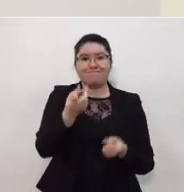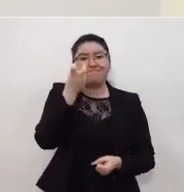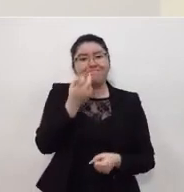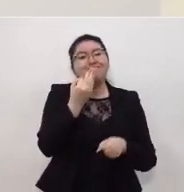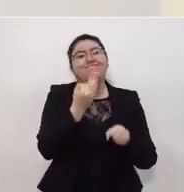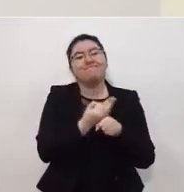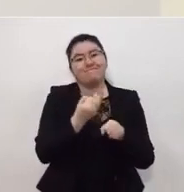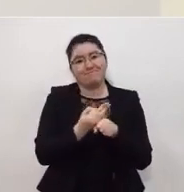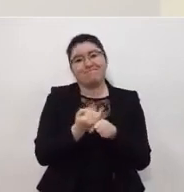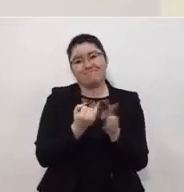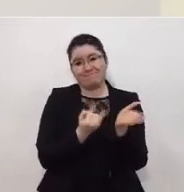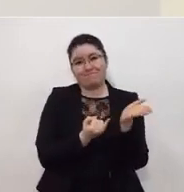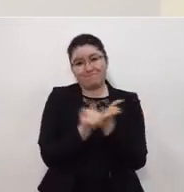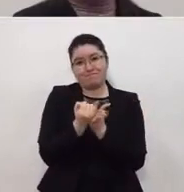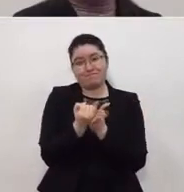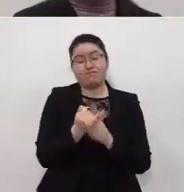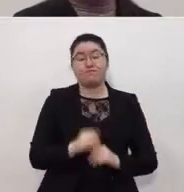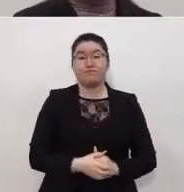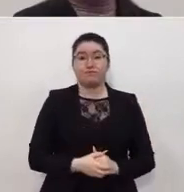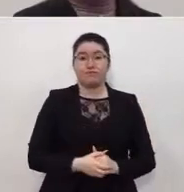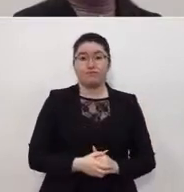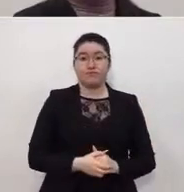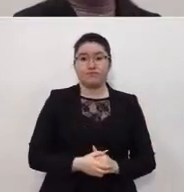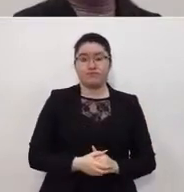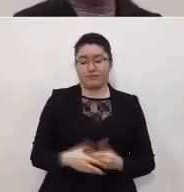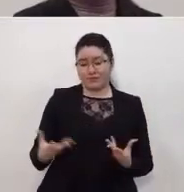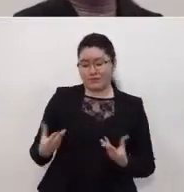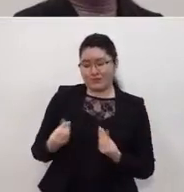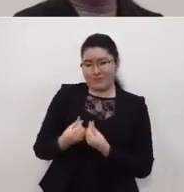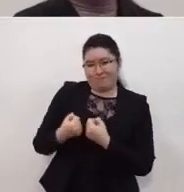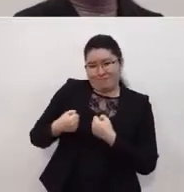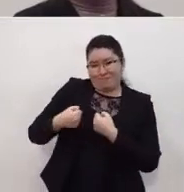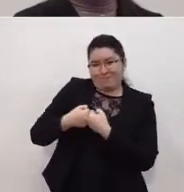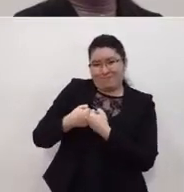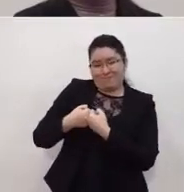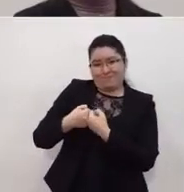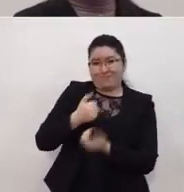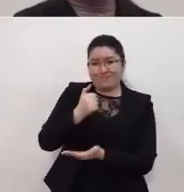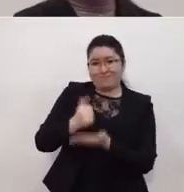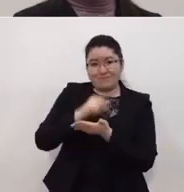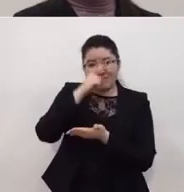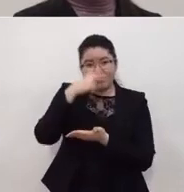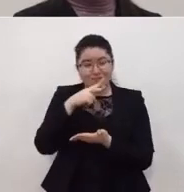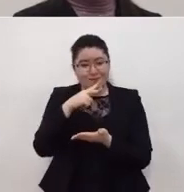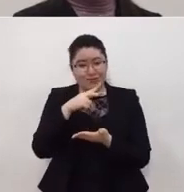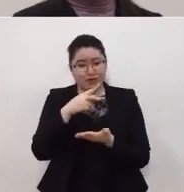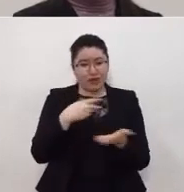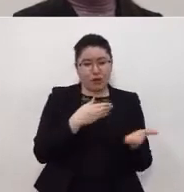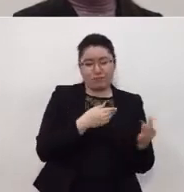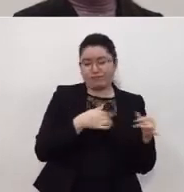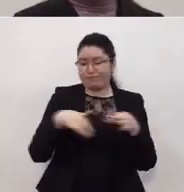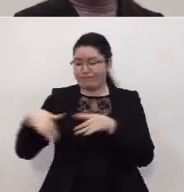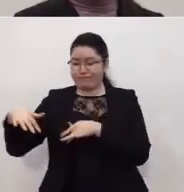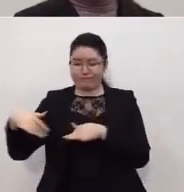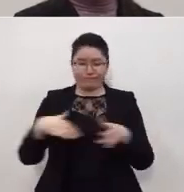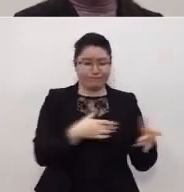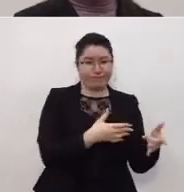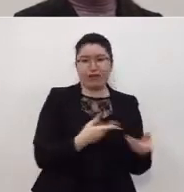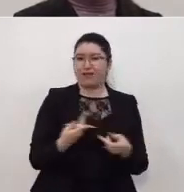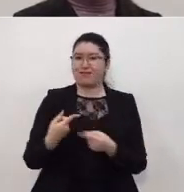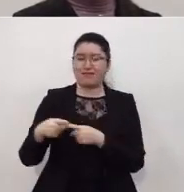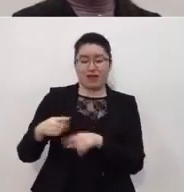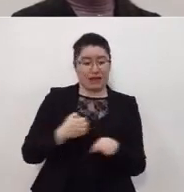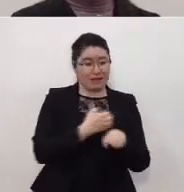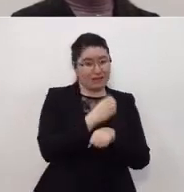tomando estas definiciones nuestra colindancia con la ciudad de méxico la movilidad que hay entre el estado de méxico y la ciudad la actividad